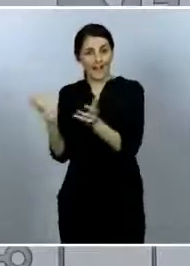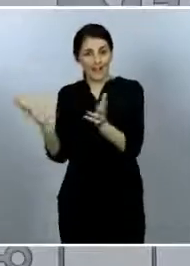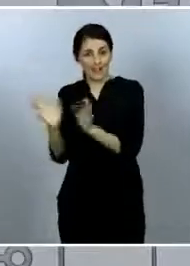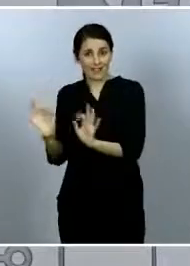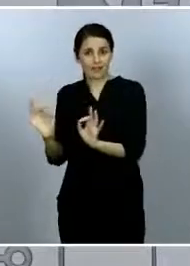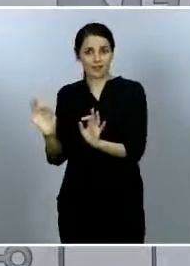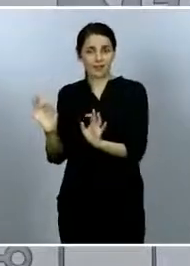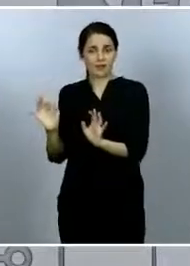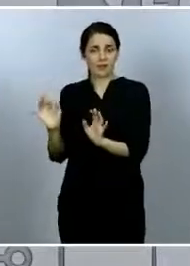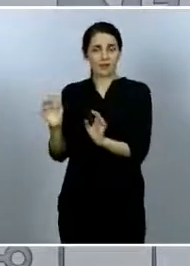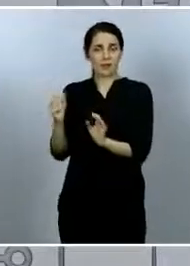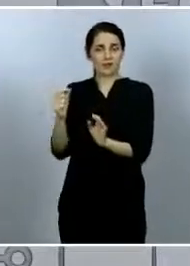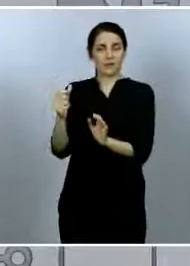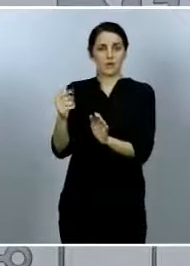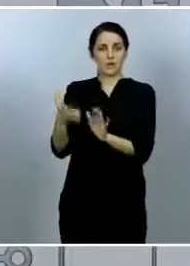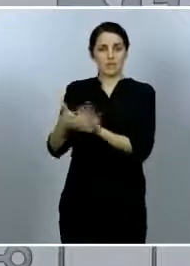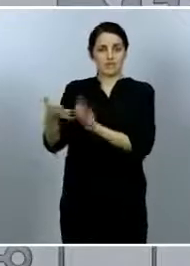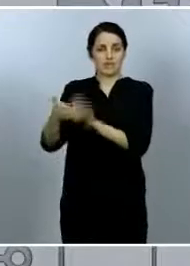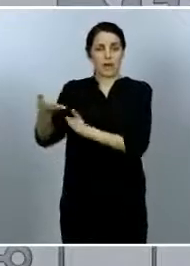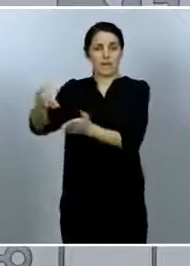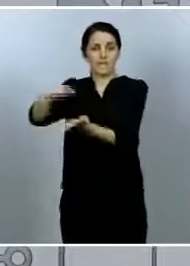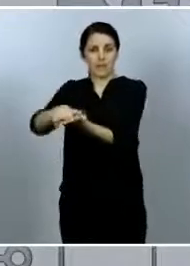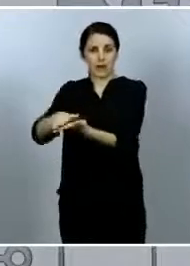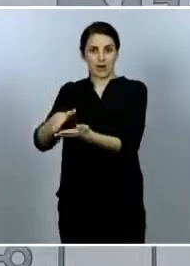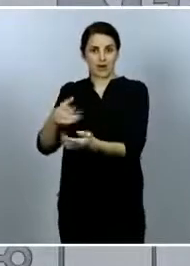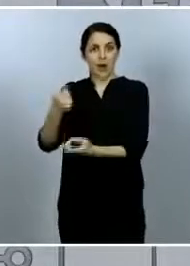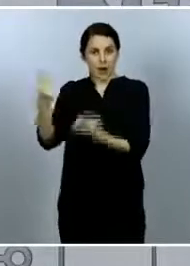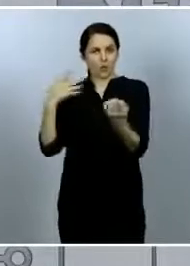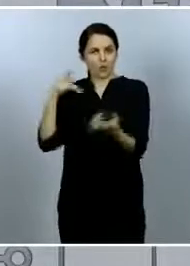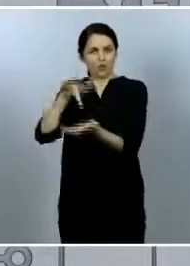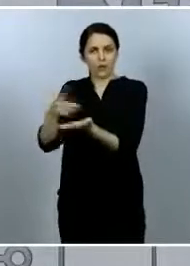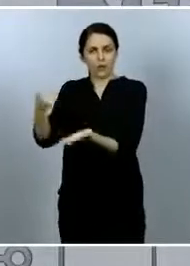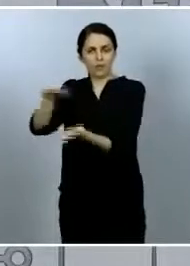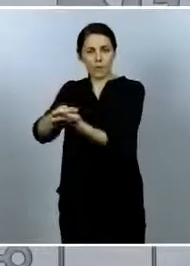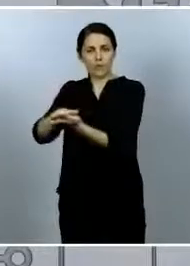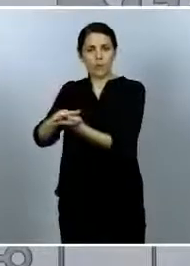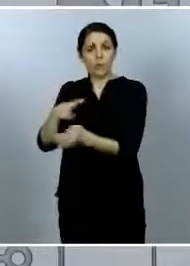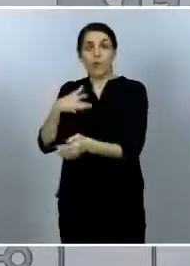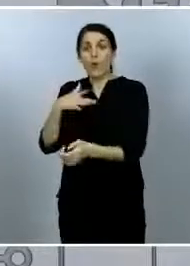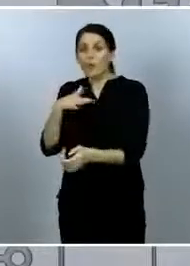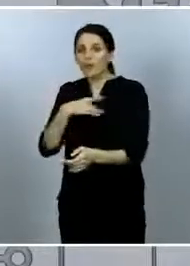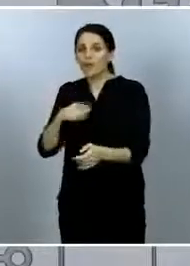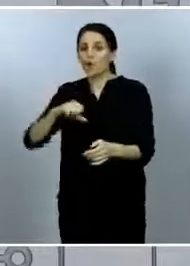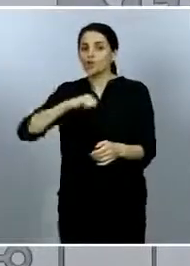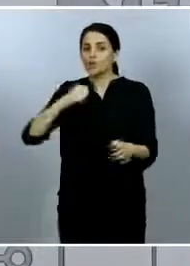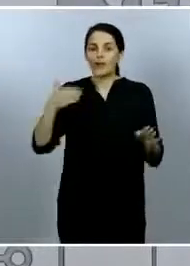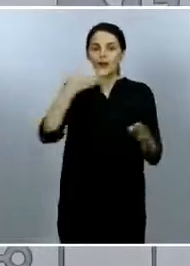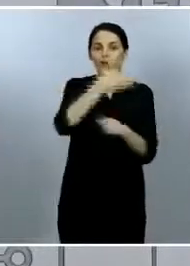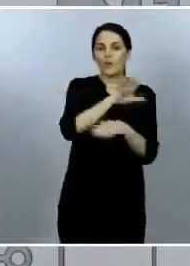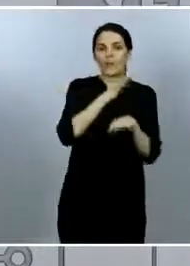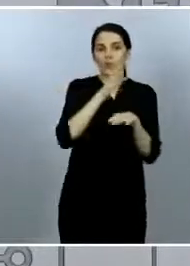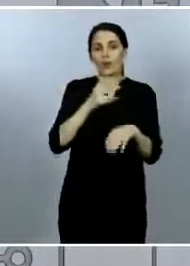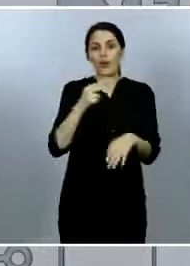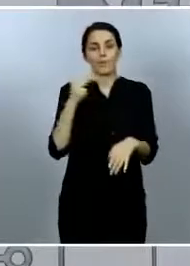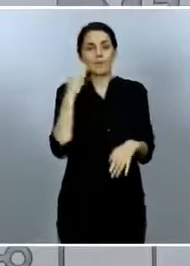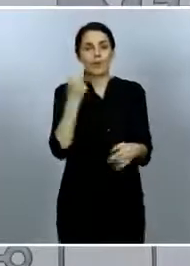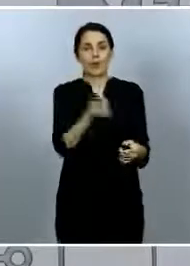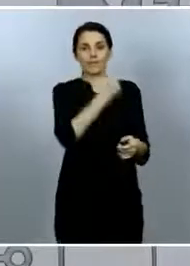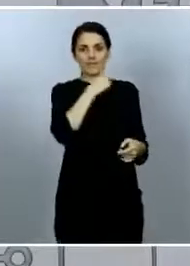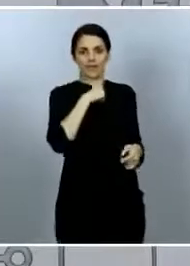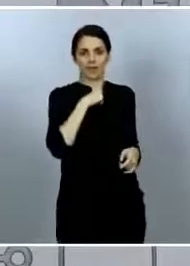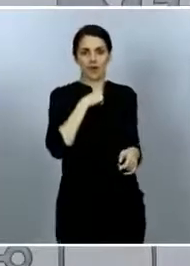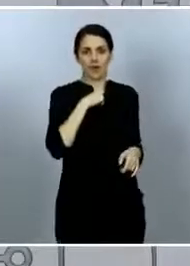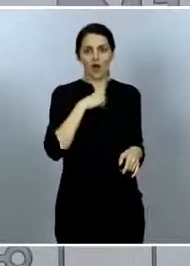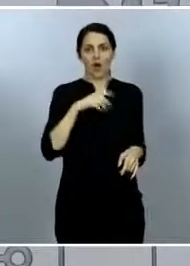algunos probablemente han fallecido o no han ido al hospital por miedo a infectarse o han retrasado